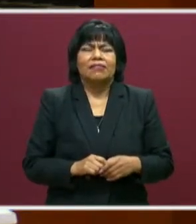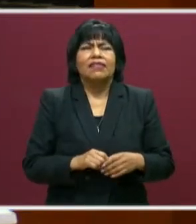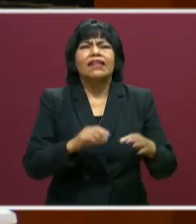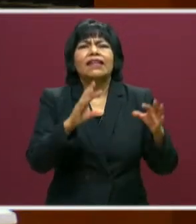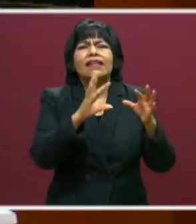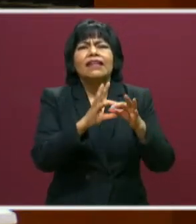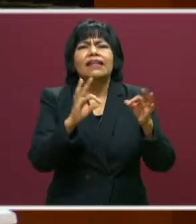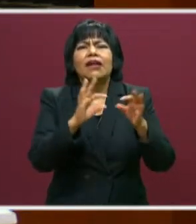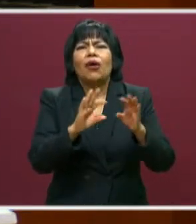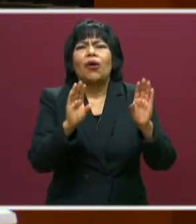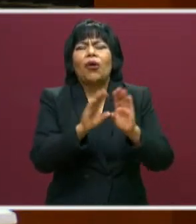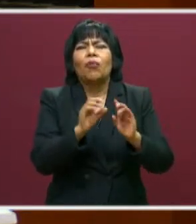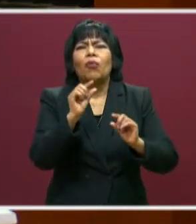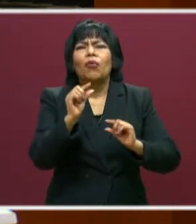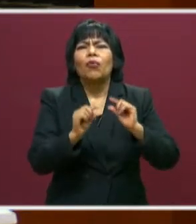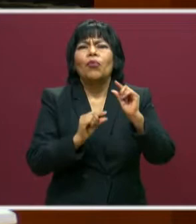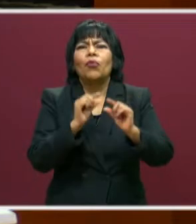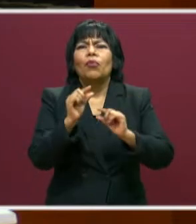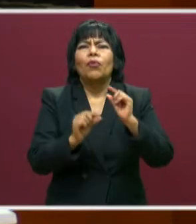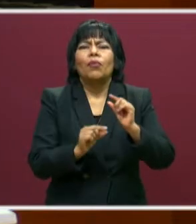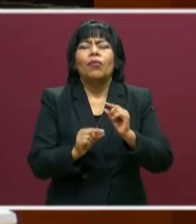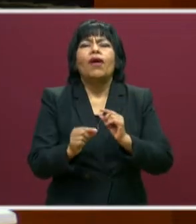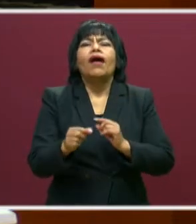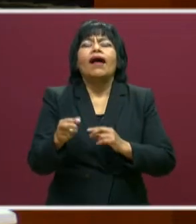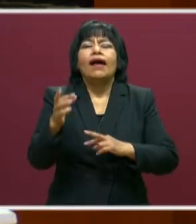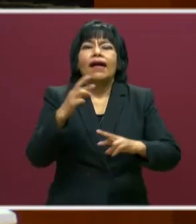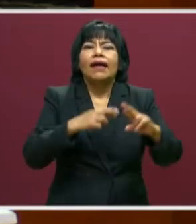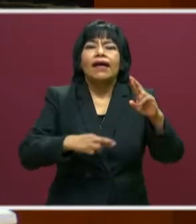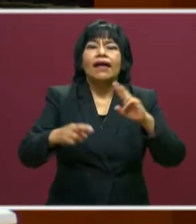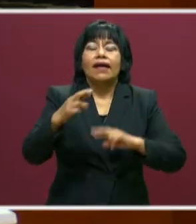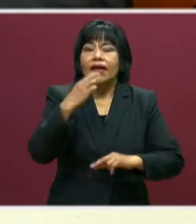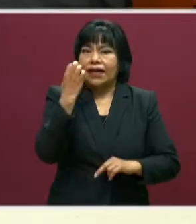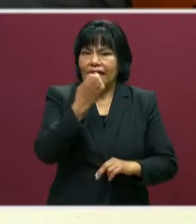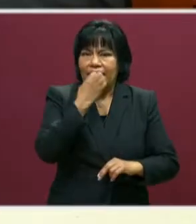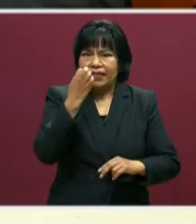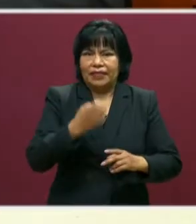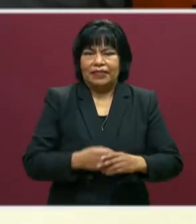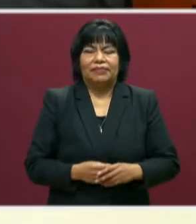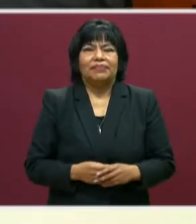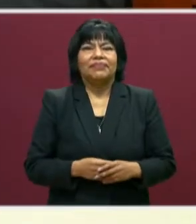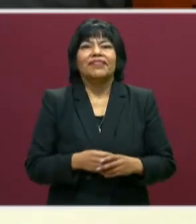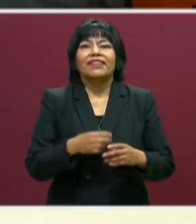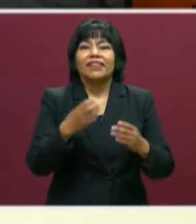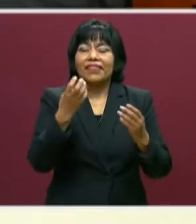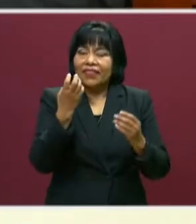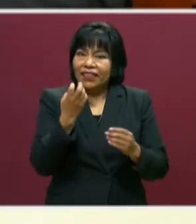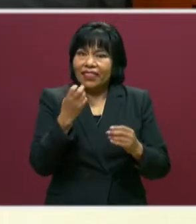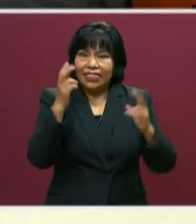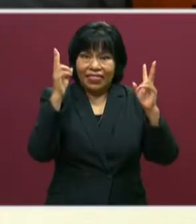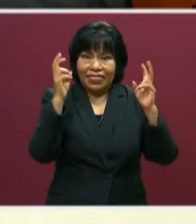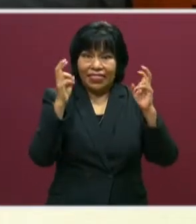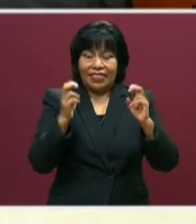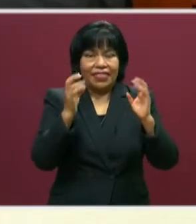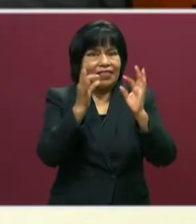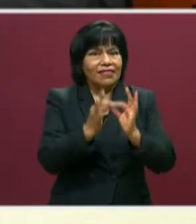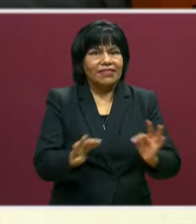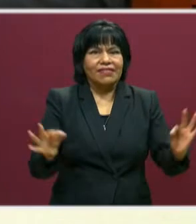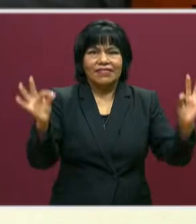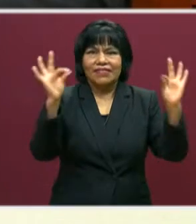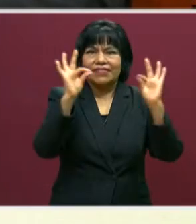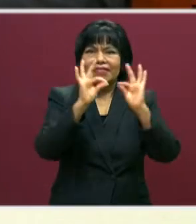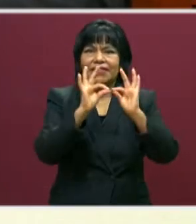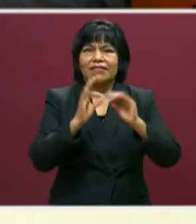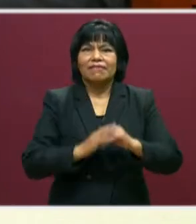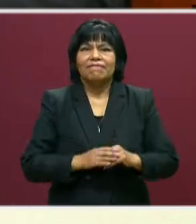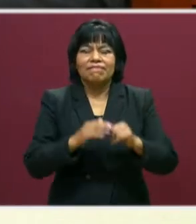pasos paulatinos para el regreso presencial a clases. Exactamente. Y justamente por ello, hoy tenemos dos temas muy importantes. Hay que